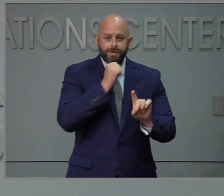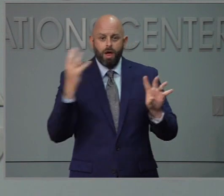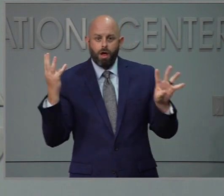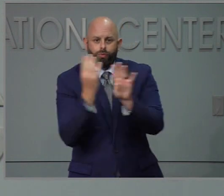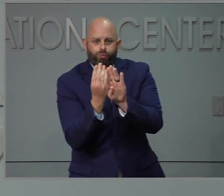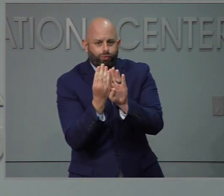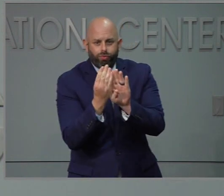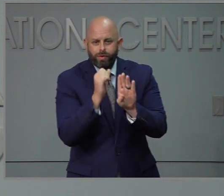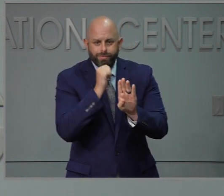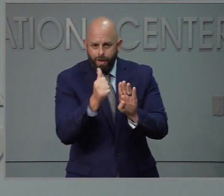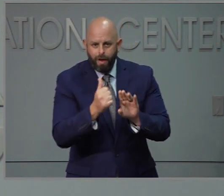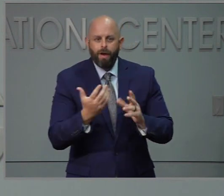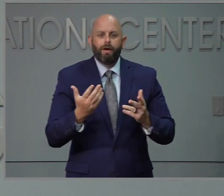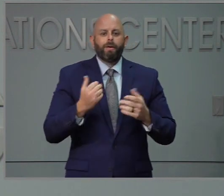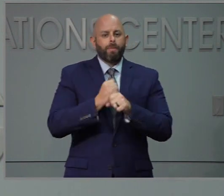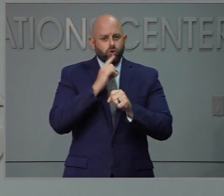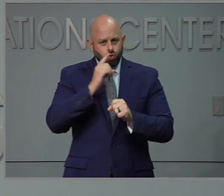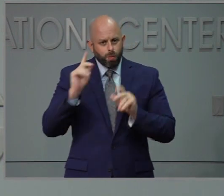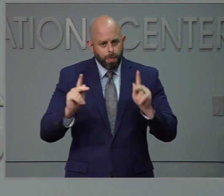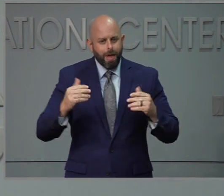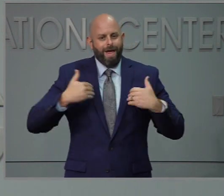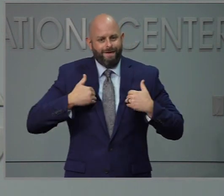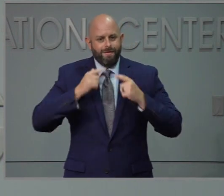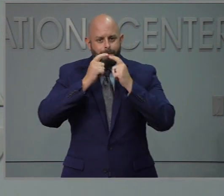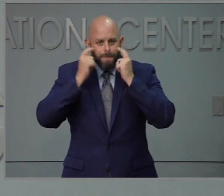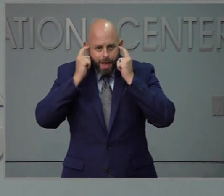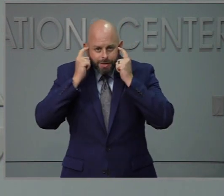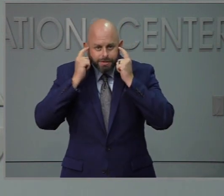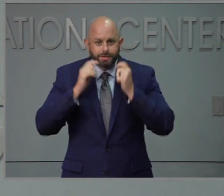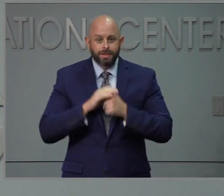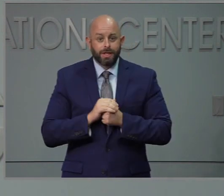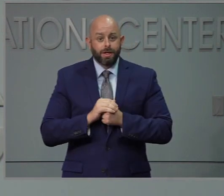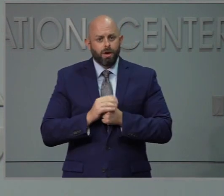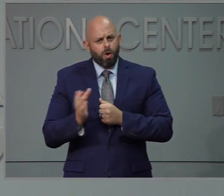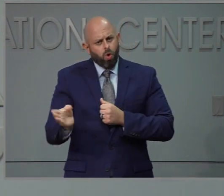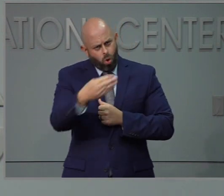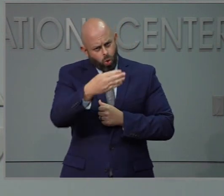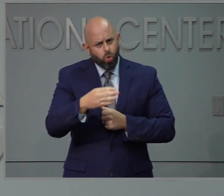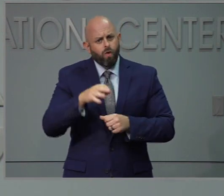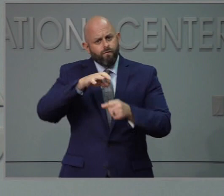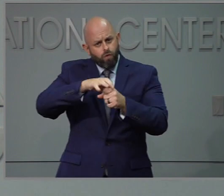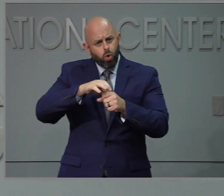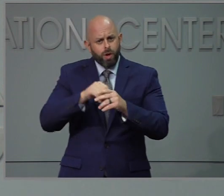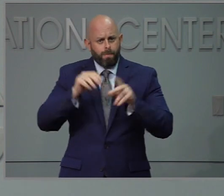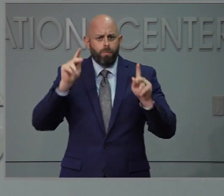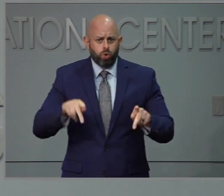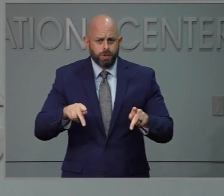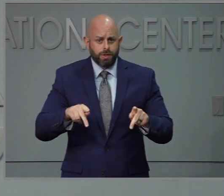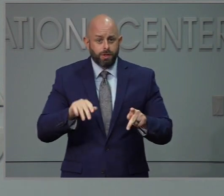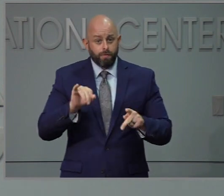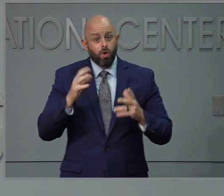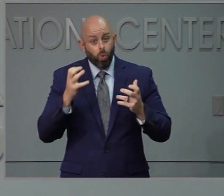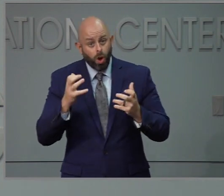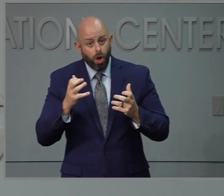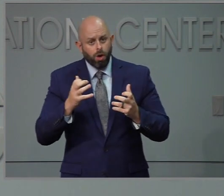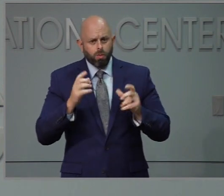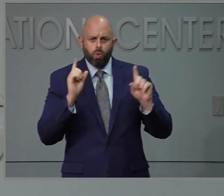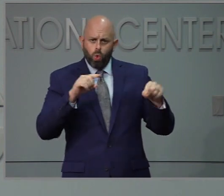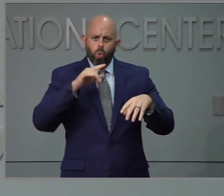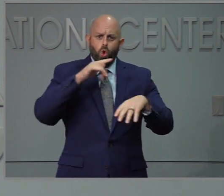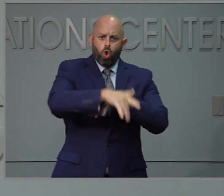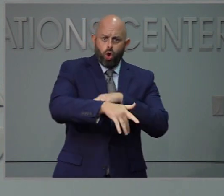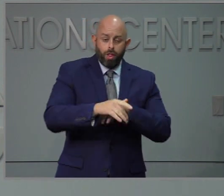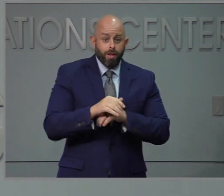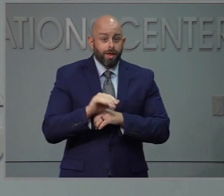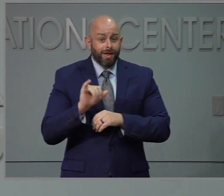ciertamente estamos incentivando si pueden ir las personas a votar tempranamente en persona porque